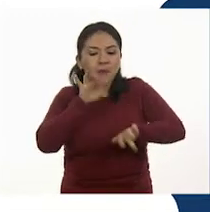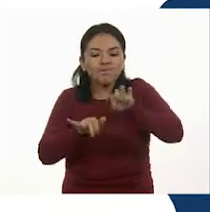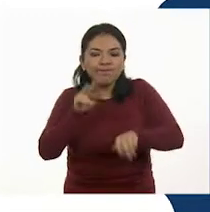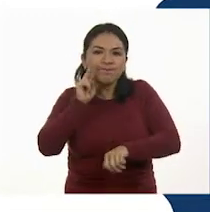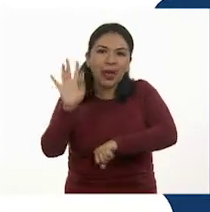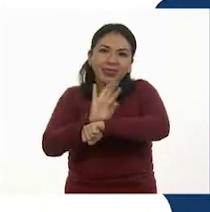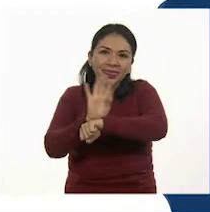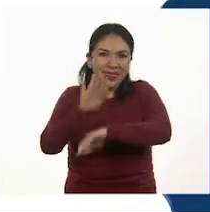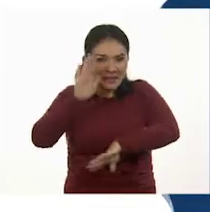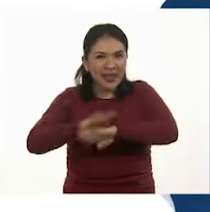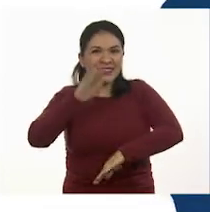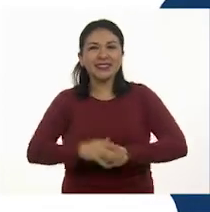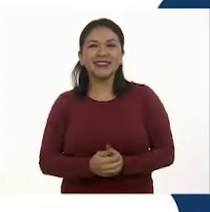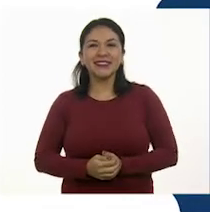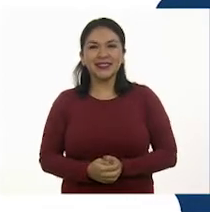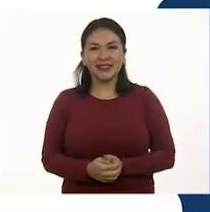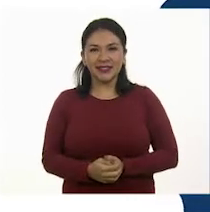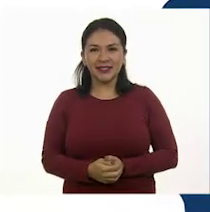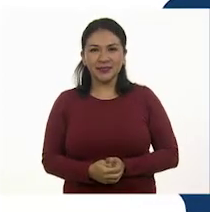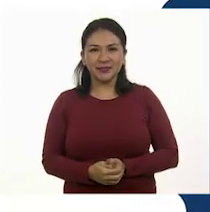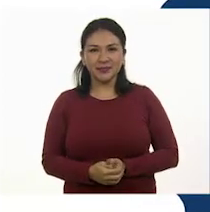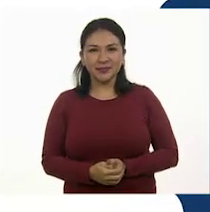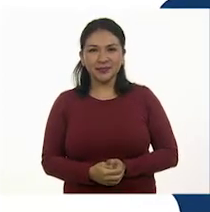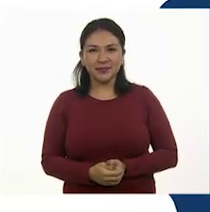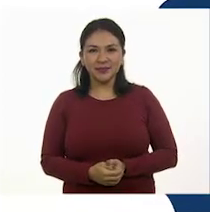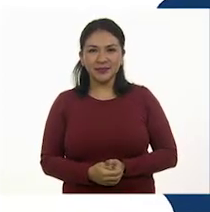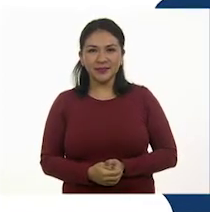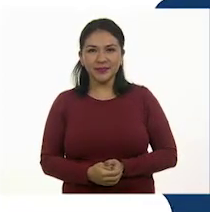.cep.gov.mx.